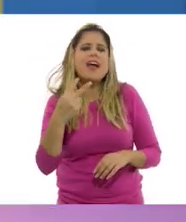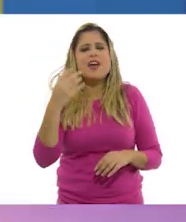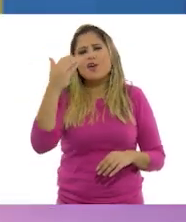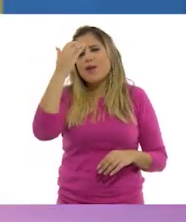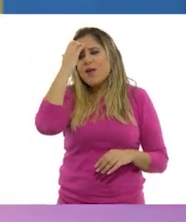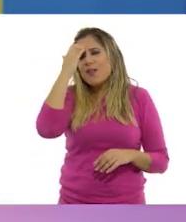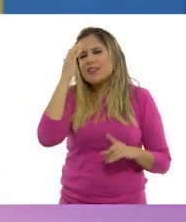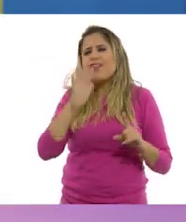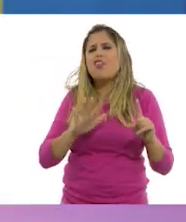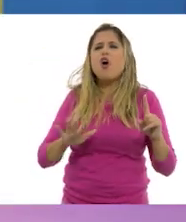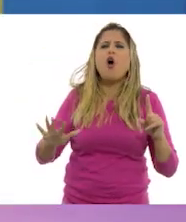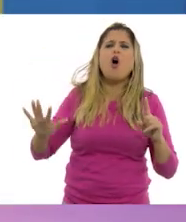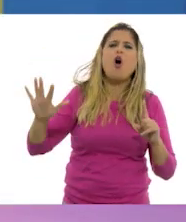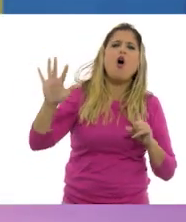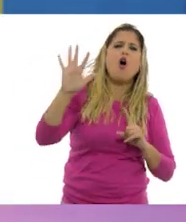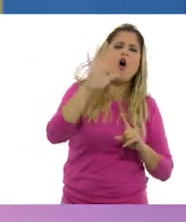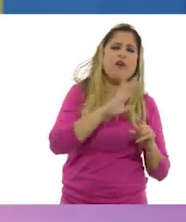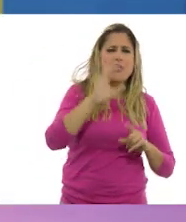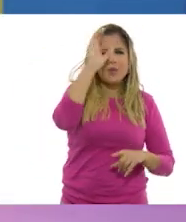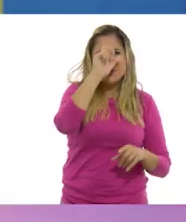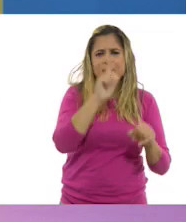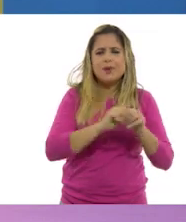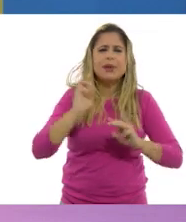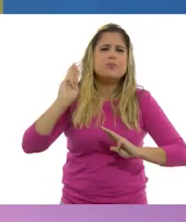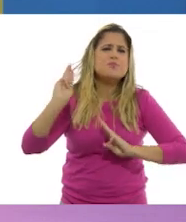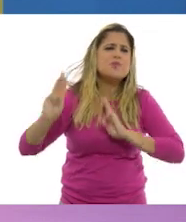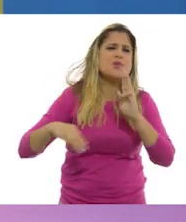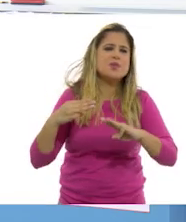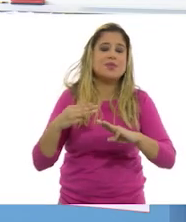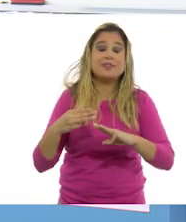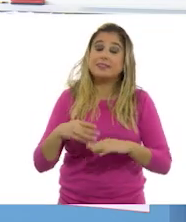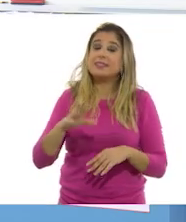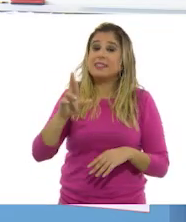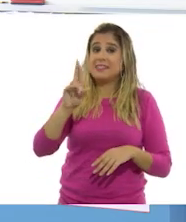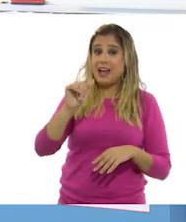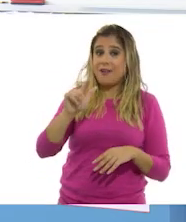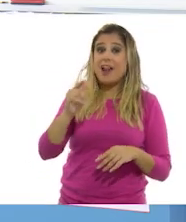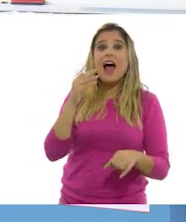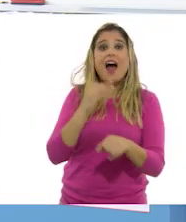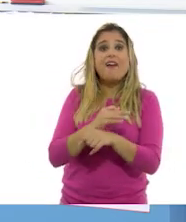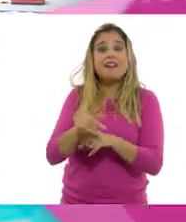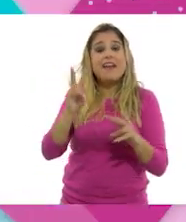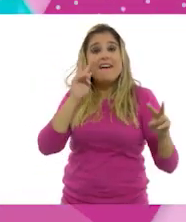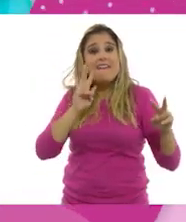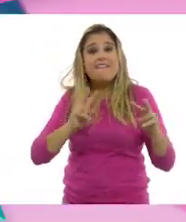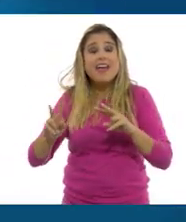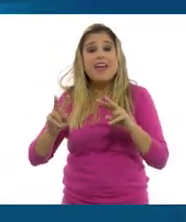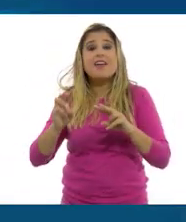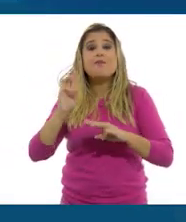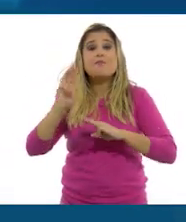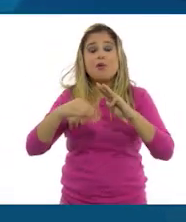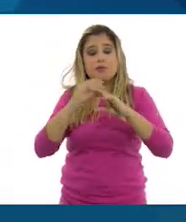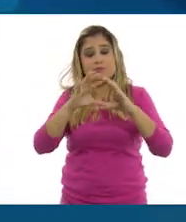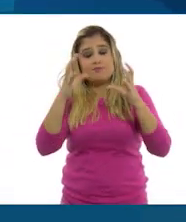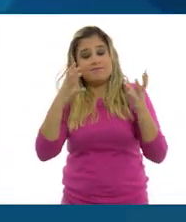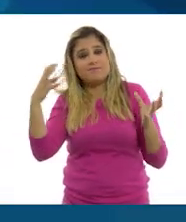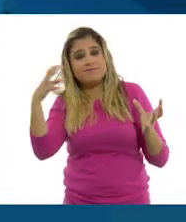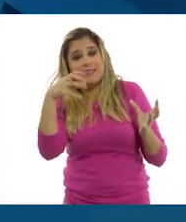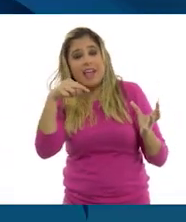todas las culturas del mundo. ¿Qué crees, Raulito? Vámonos al continente africano.